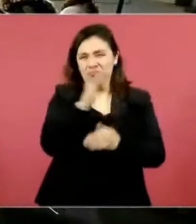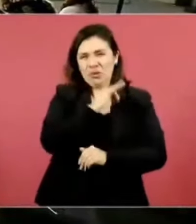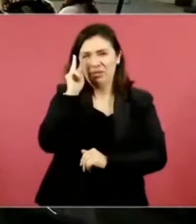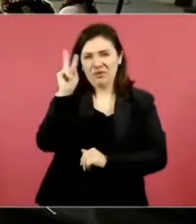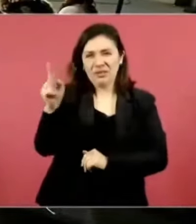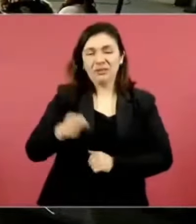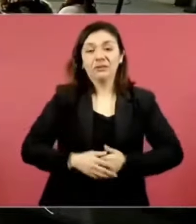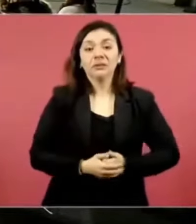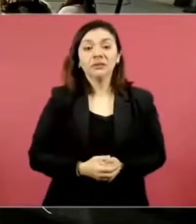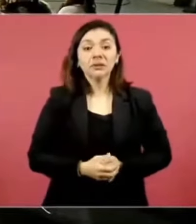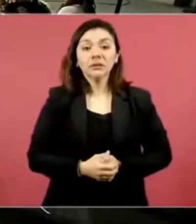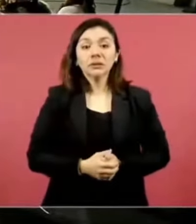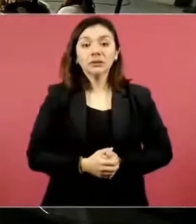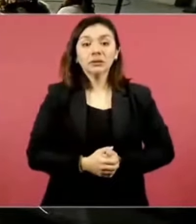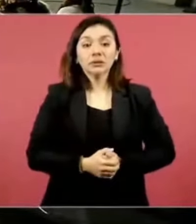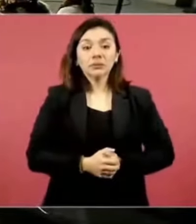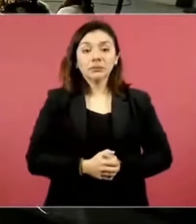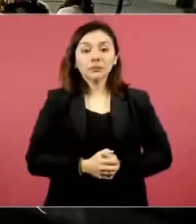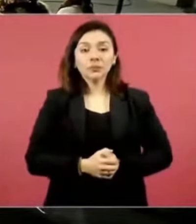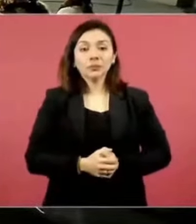ponernos la gráfica